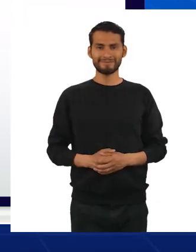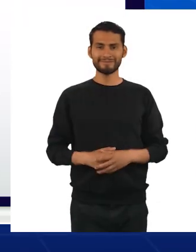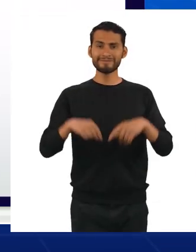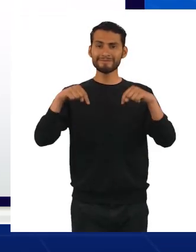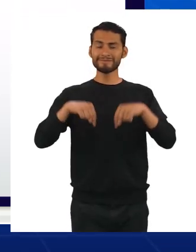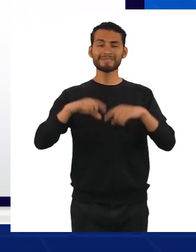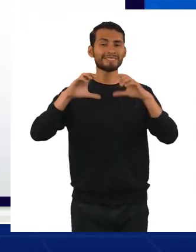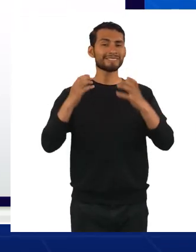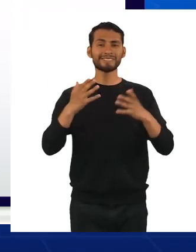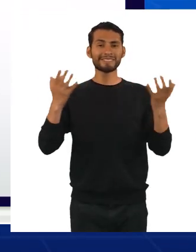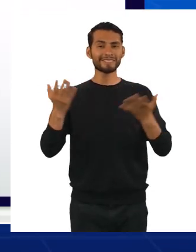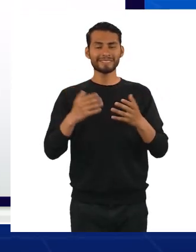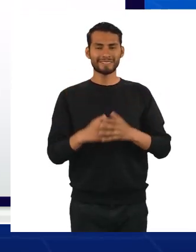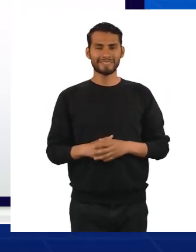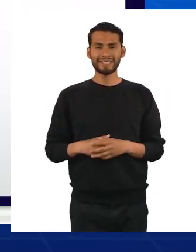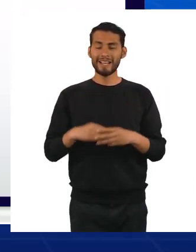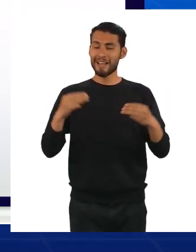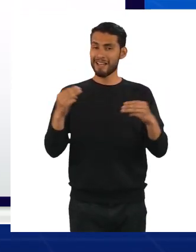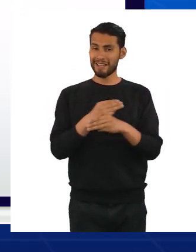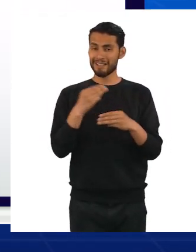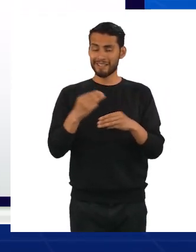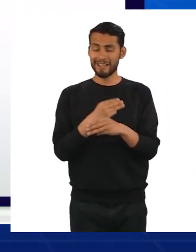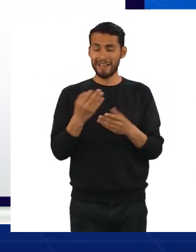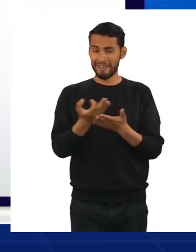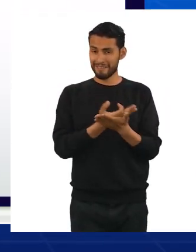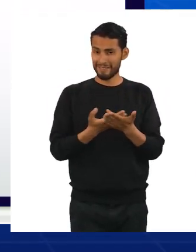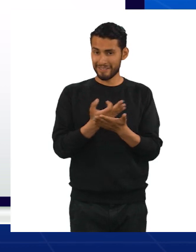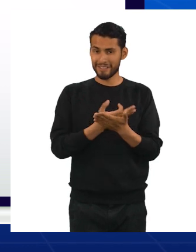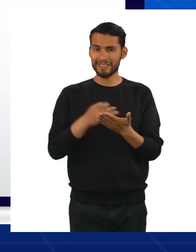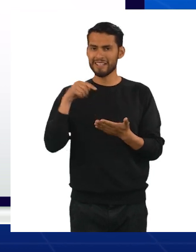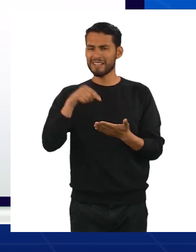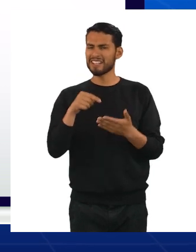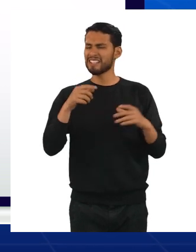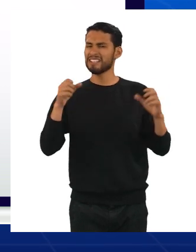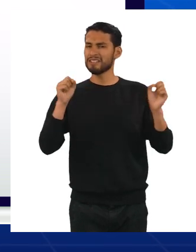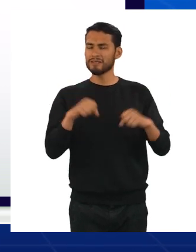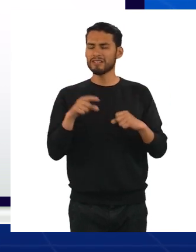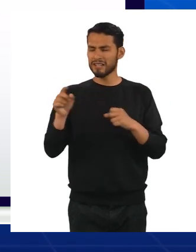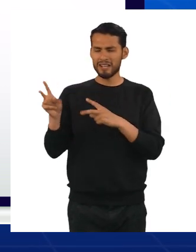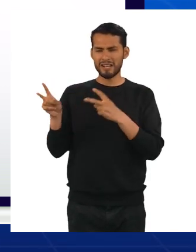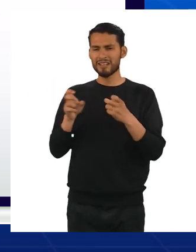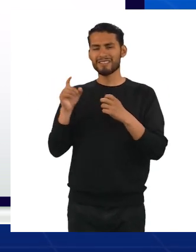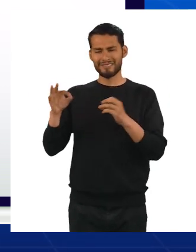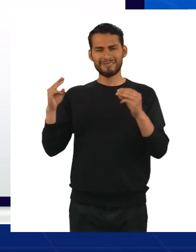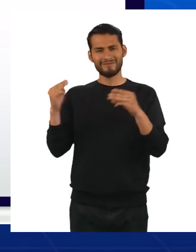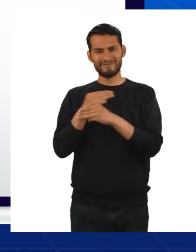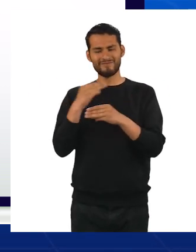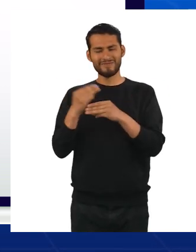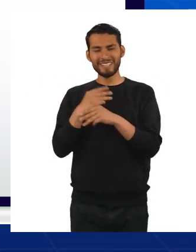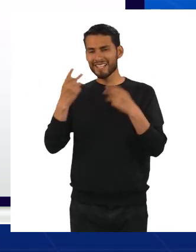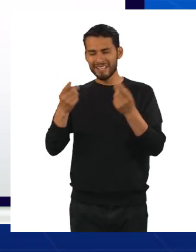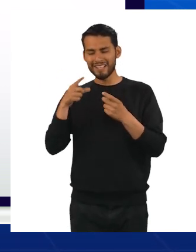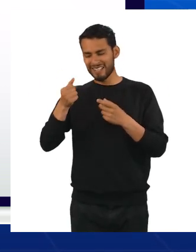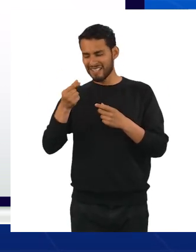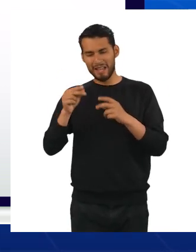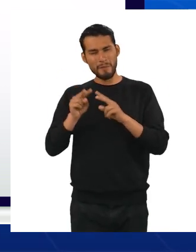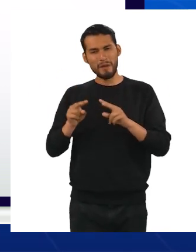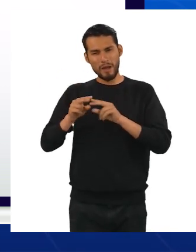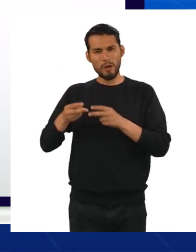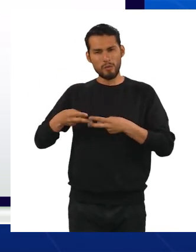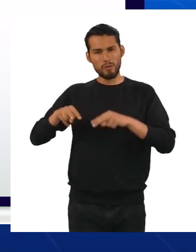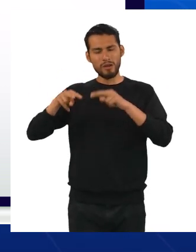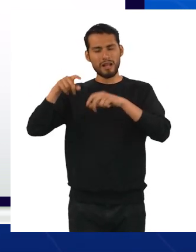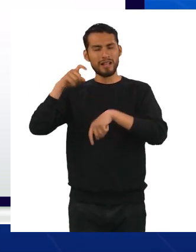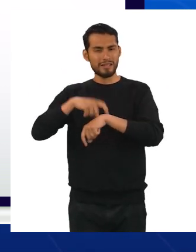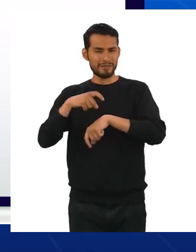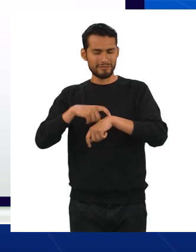En la clase de hoy, vimos que la matemática financiera es una ciencia que deriva de la matemática que estudia el valor del dinero a través